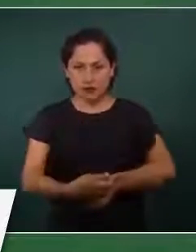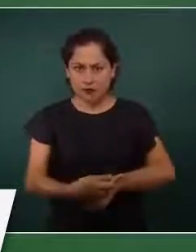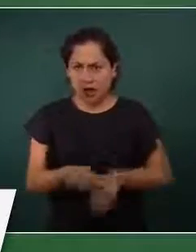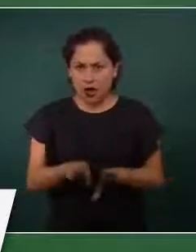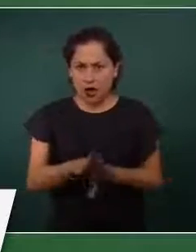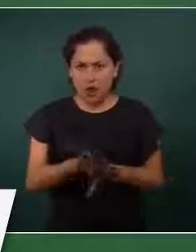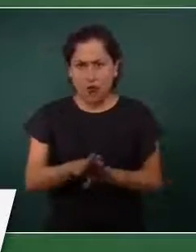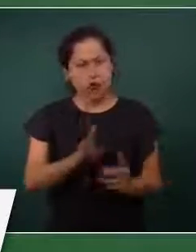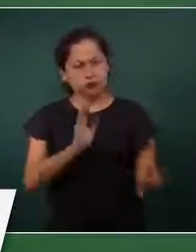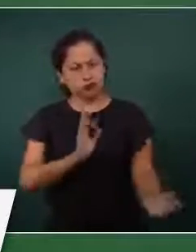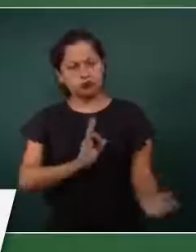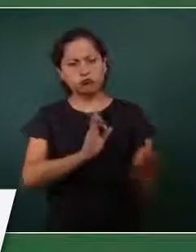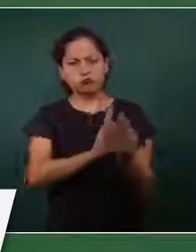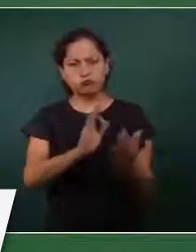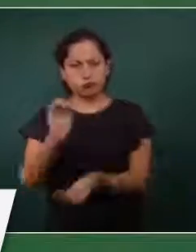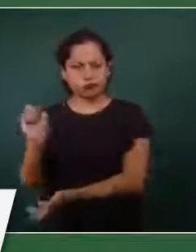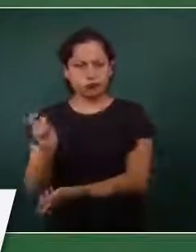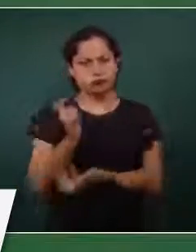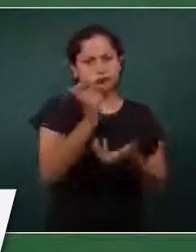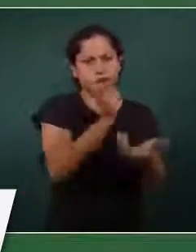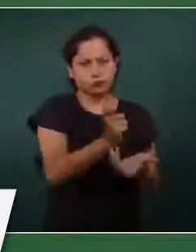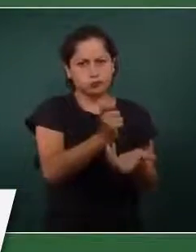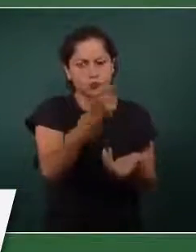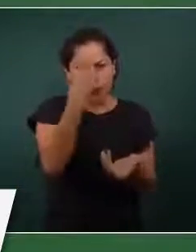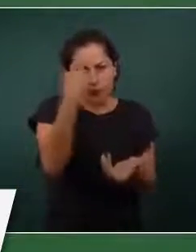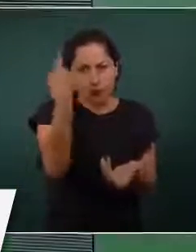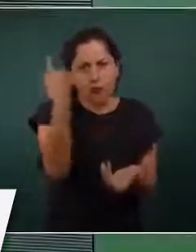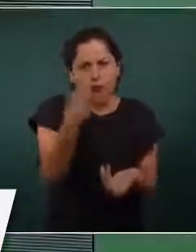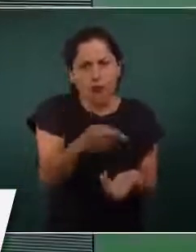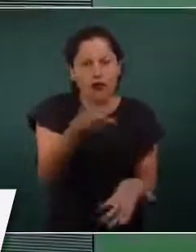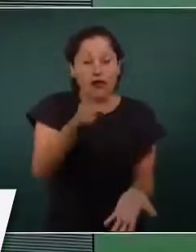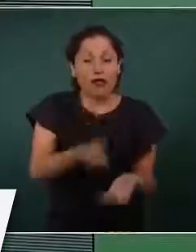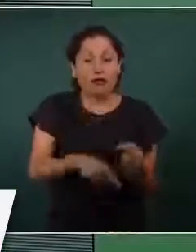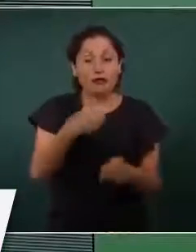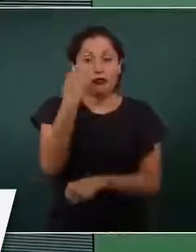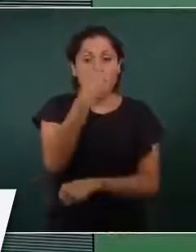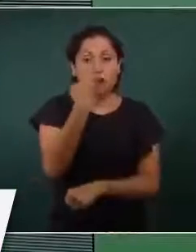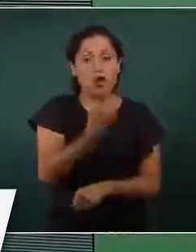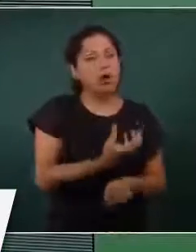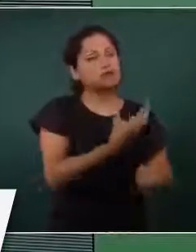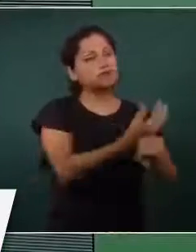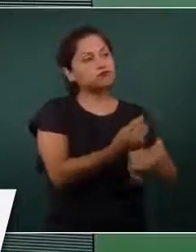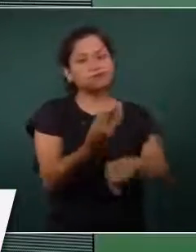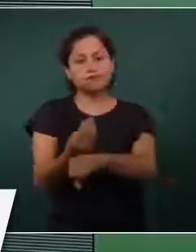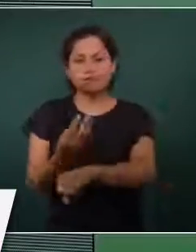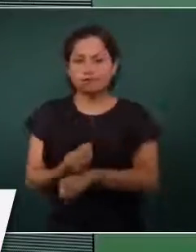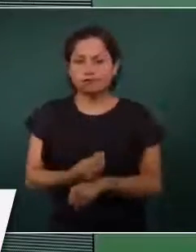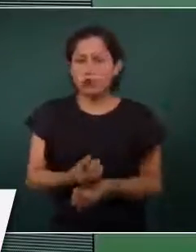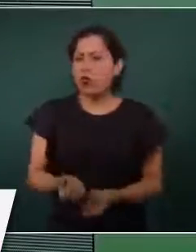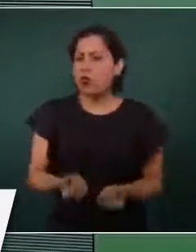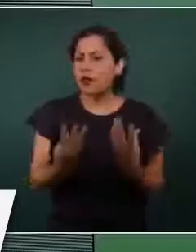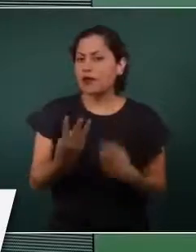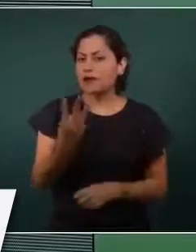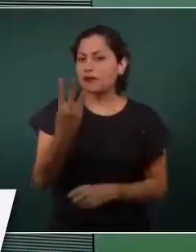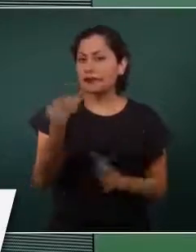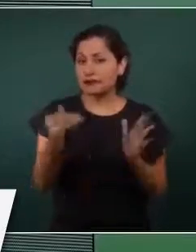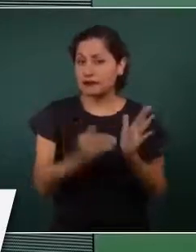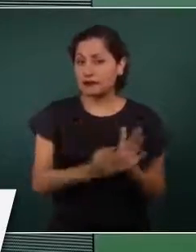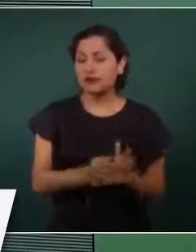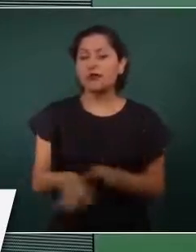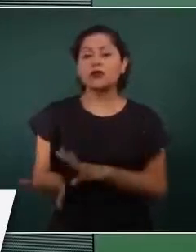para el mantenimiento a los planteles educativos, tres mil 937